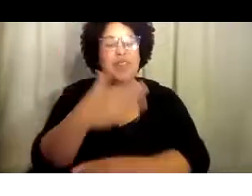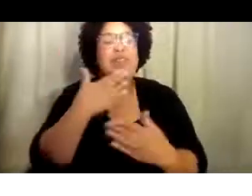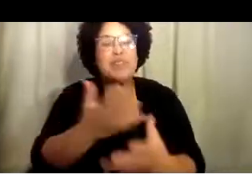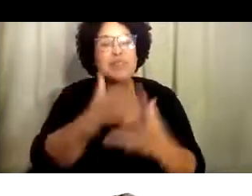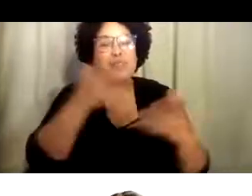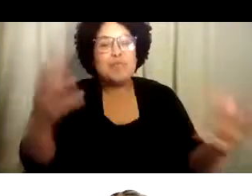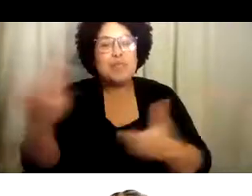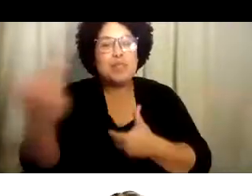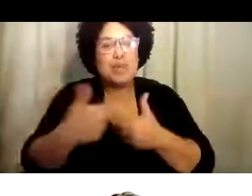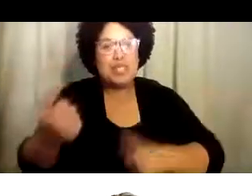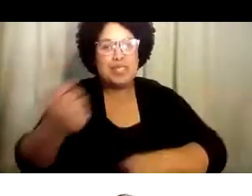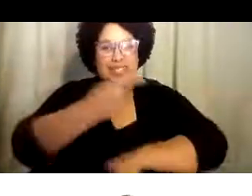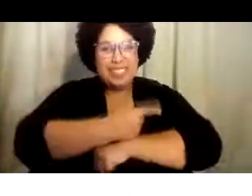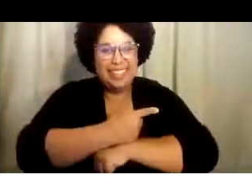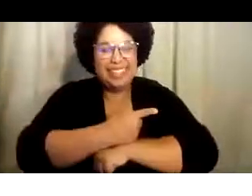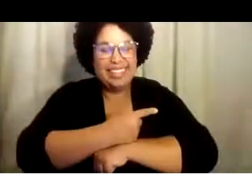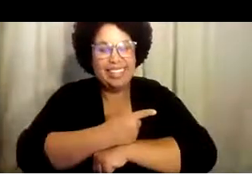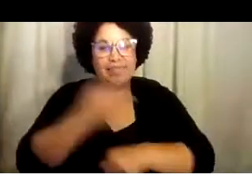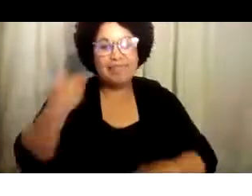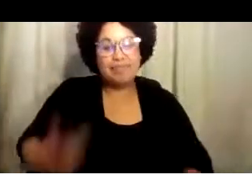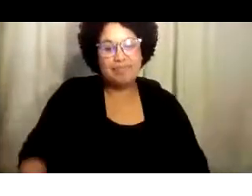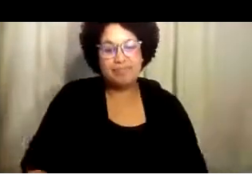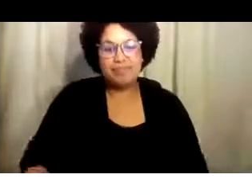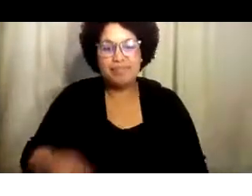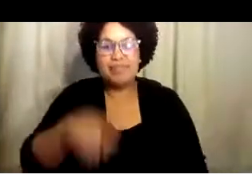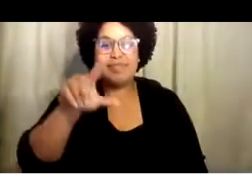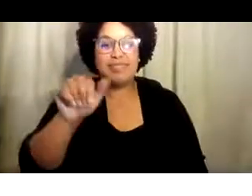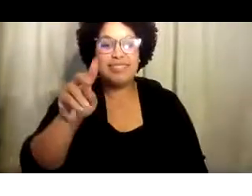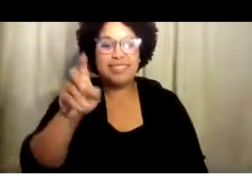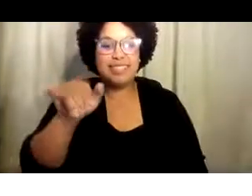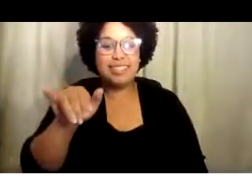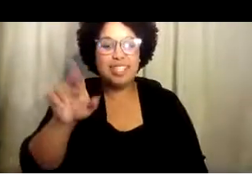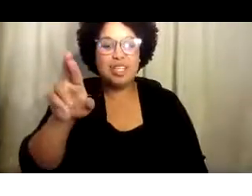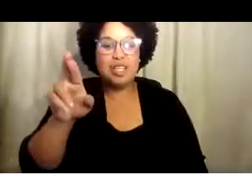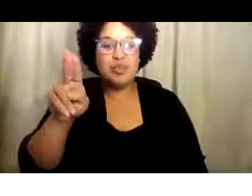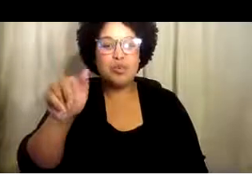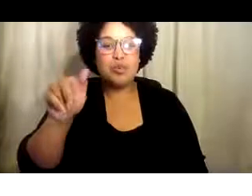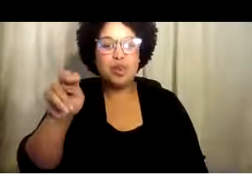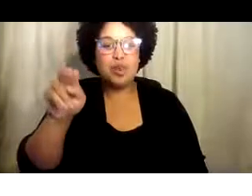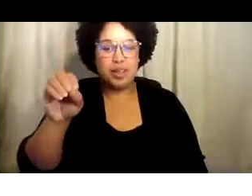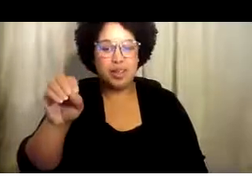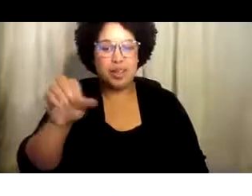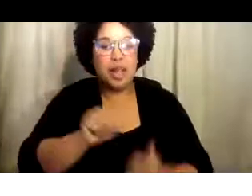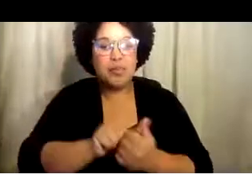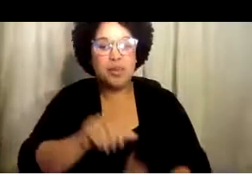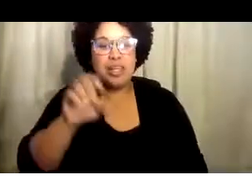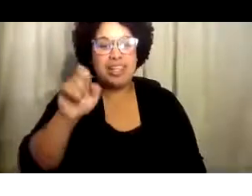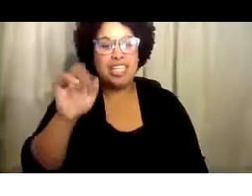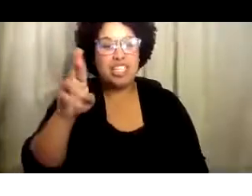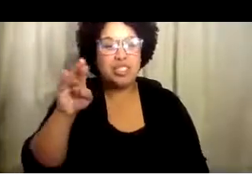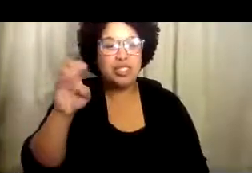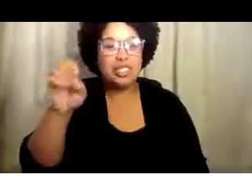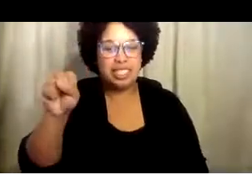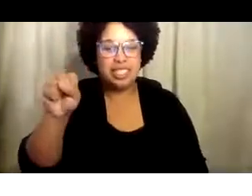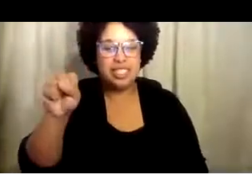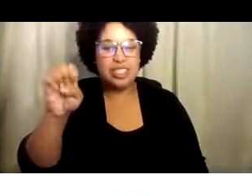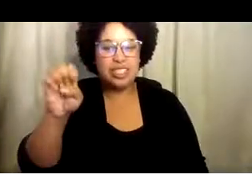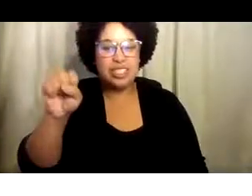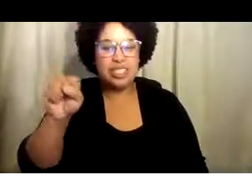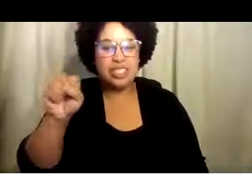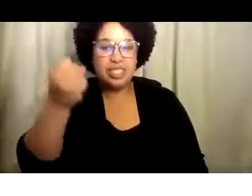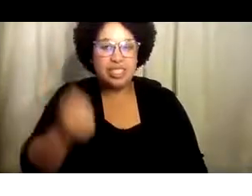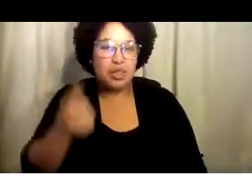Muy buenas tardes y gracias por unirse a nosotros el día de hoy. Yo soy Lenny Ruano y yo estoy con el departamento de Eastern Seals de